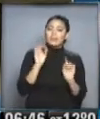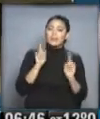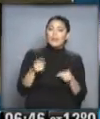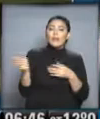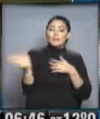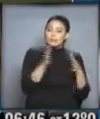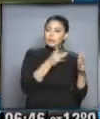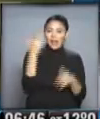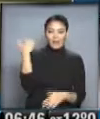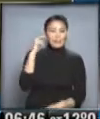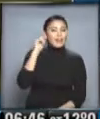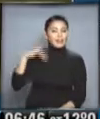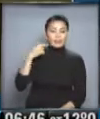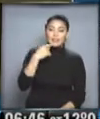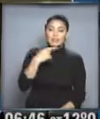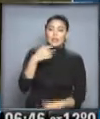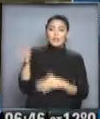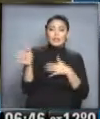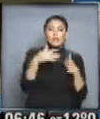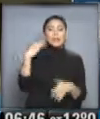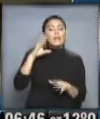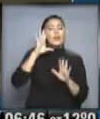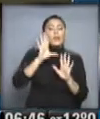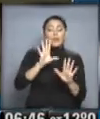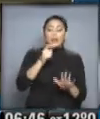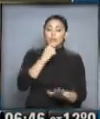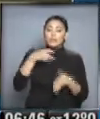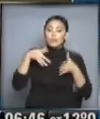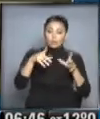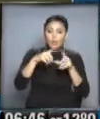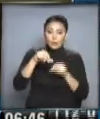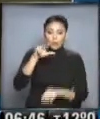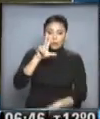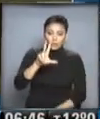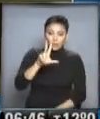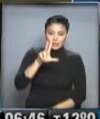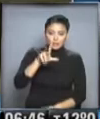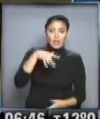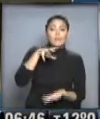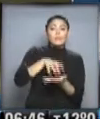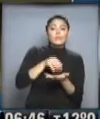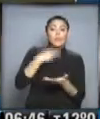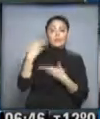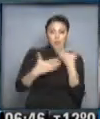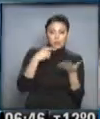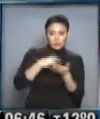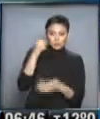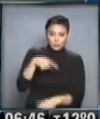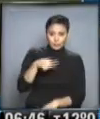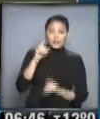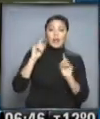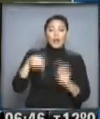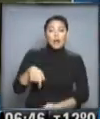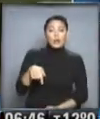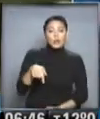vientos que hablaba Gabriela. Así que mucho cuidado para transitar por la ruta 3, precisamente en el extremo sur de la República Argentina. Nos vamos